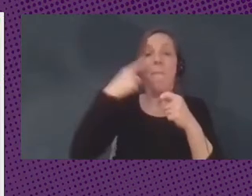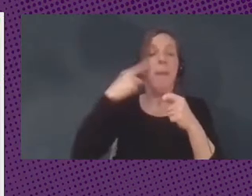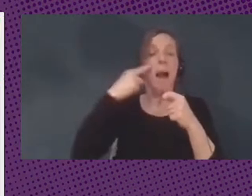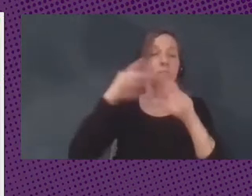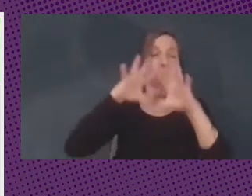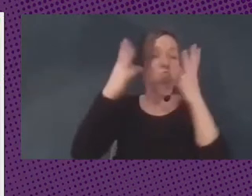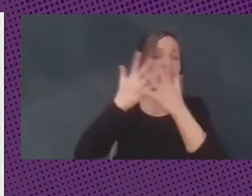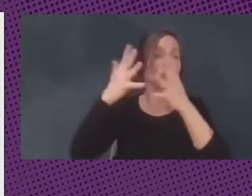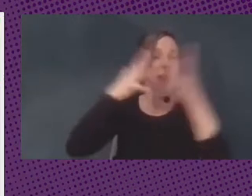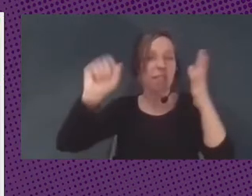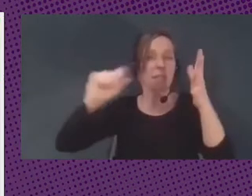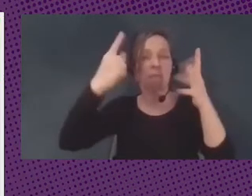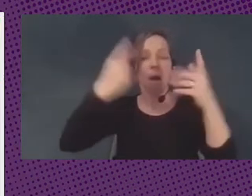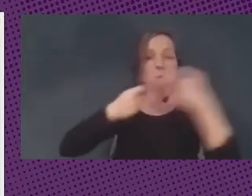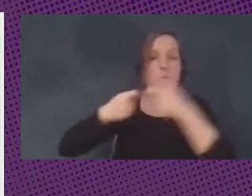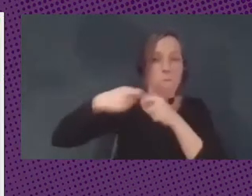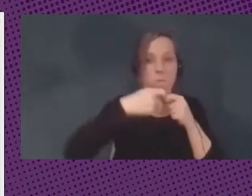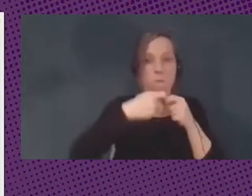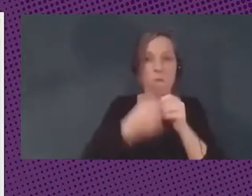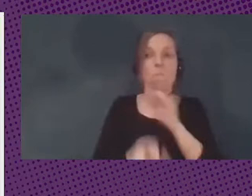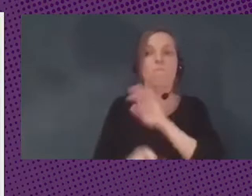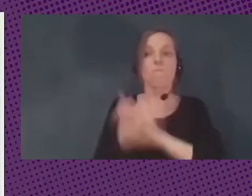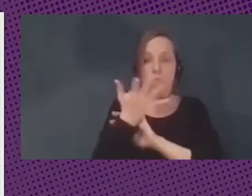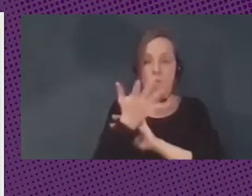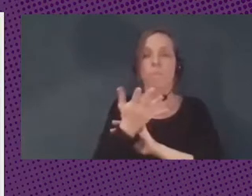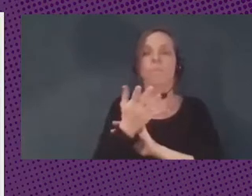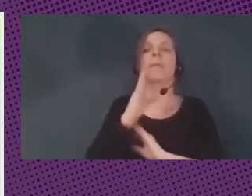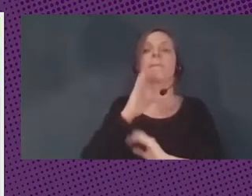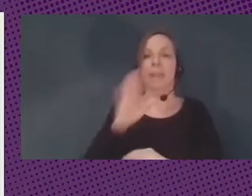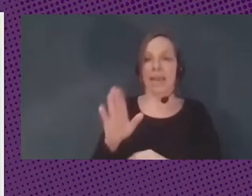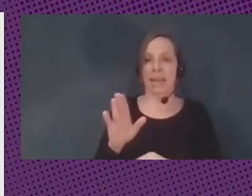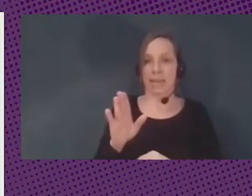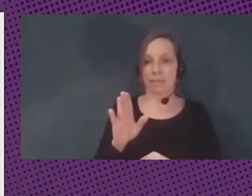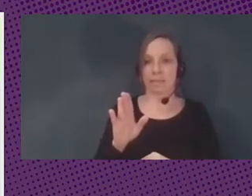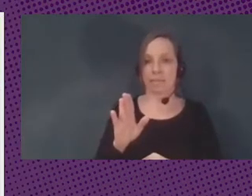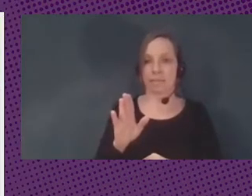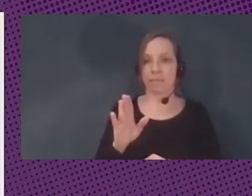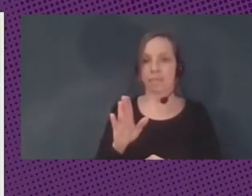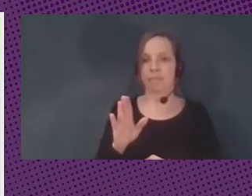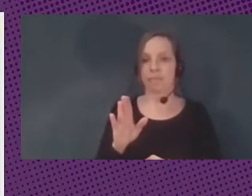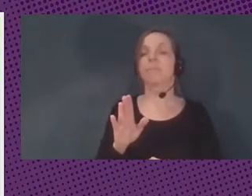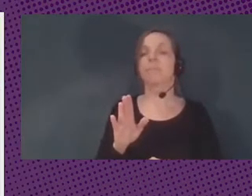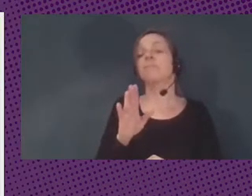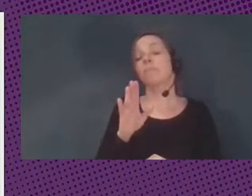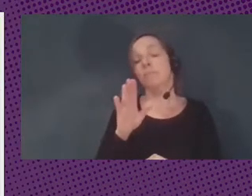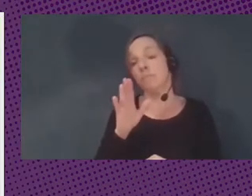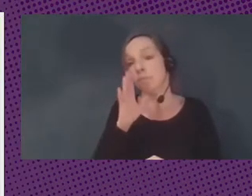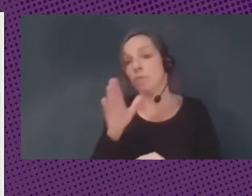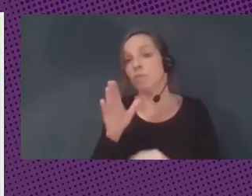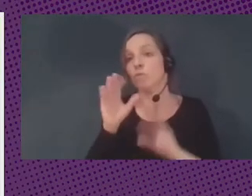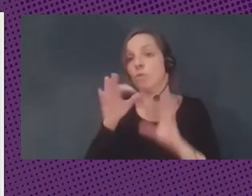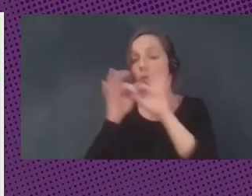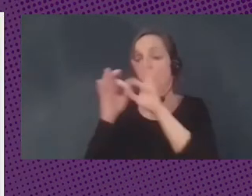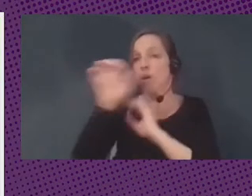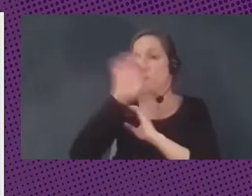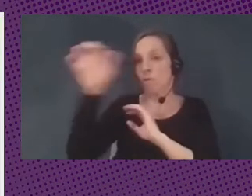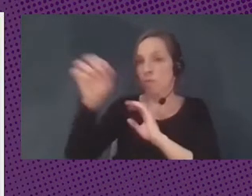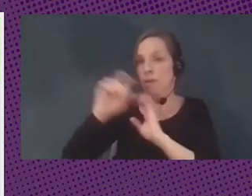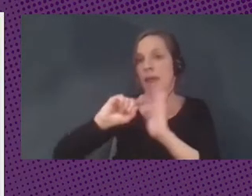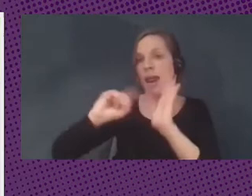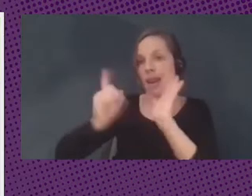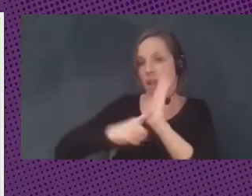constituida en Bélgica. Por ende, sujeta a la legislación de la Unión Europea.